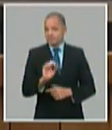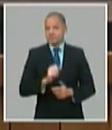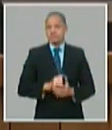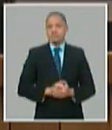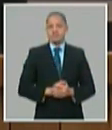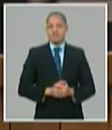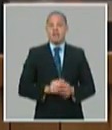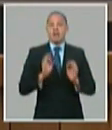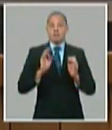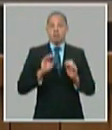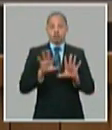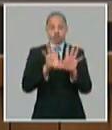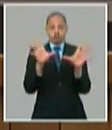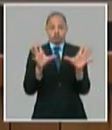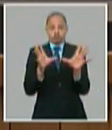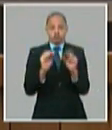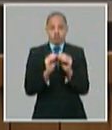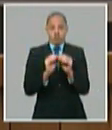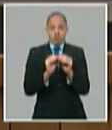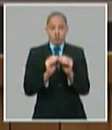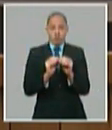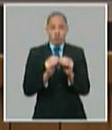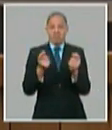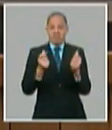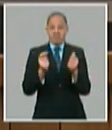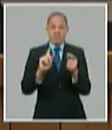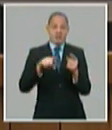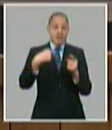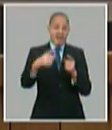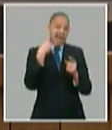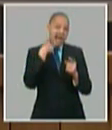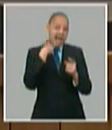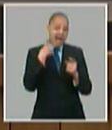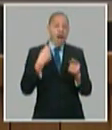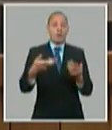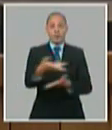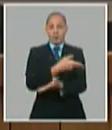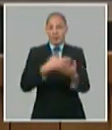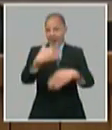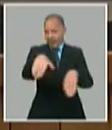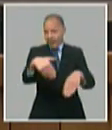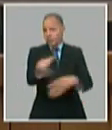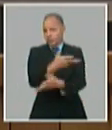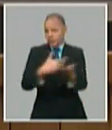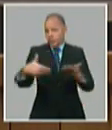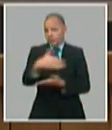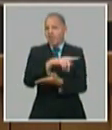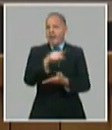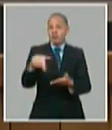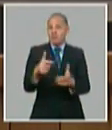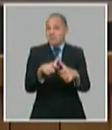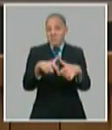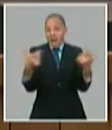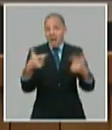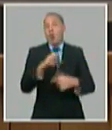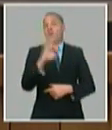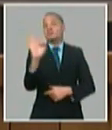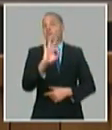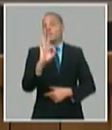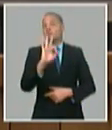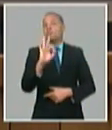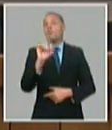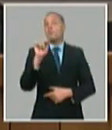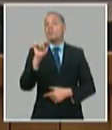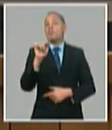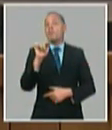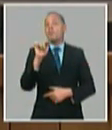% del total de la circulación mercantil minorista del país en el 2021 será en pesos cubanos y